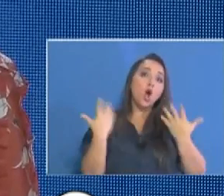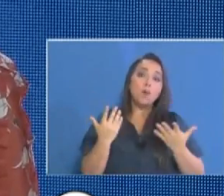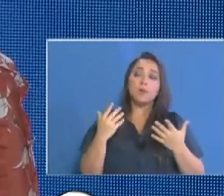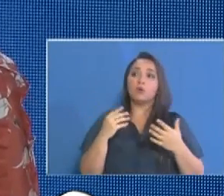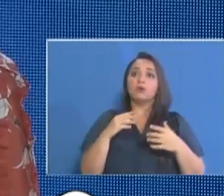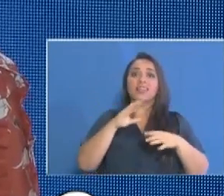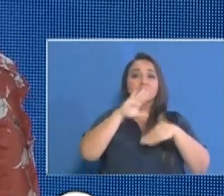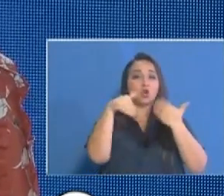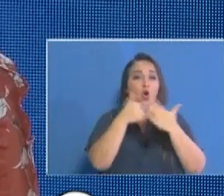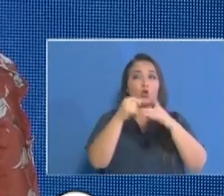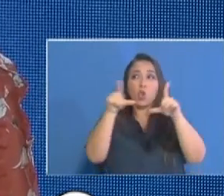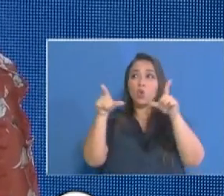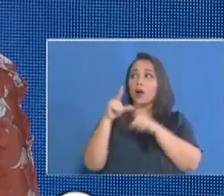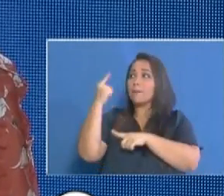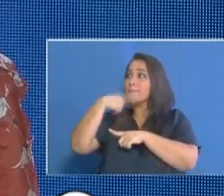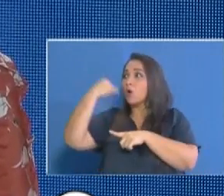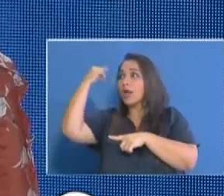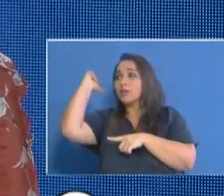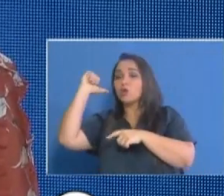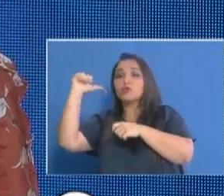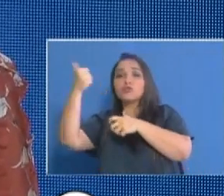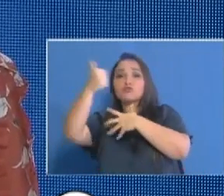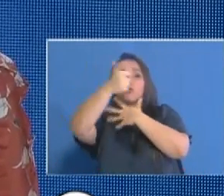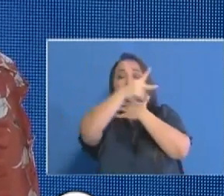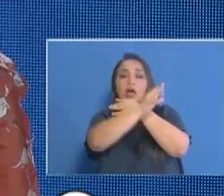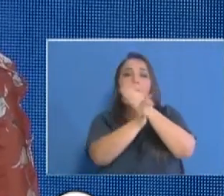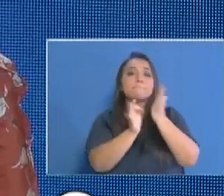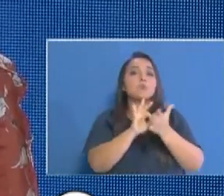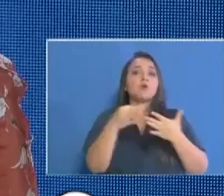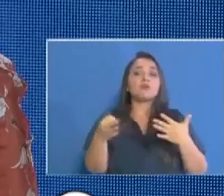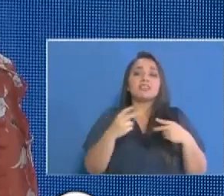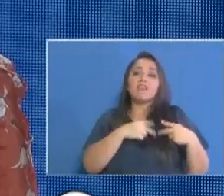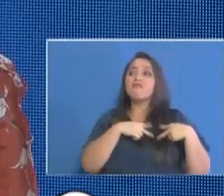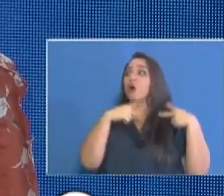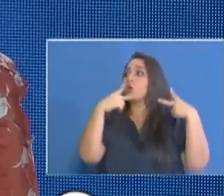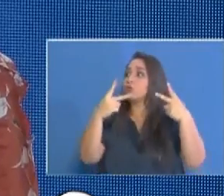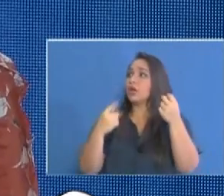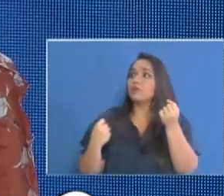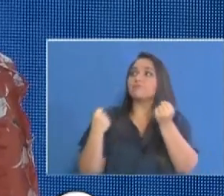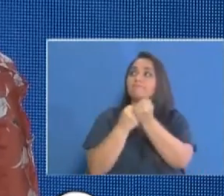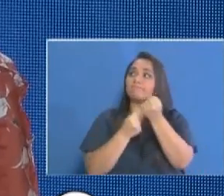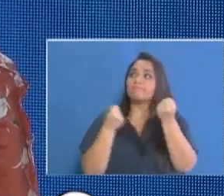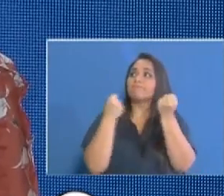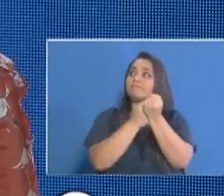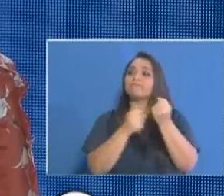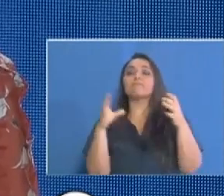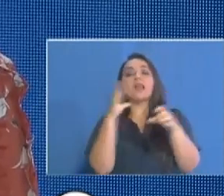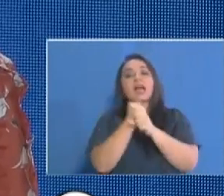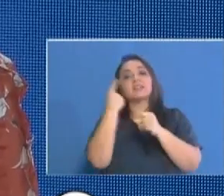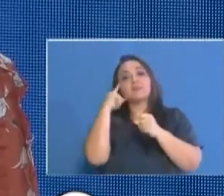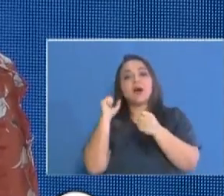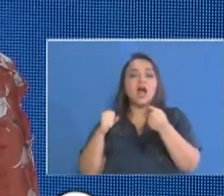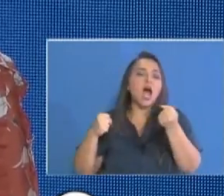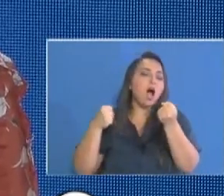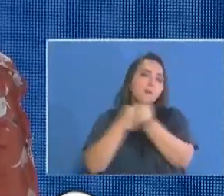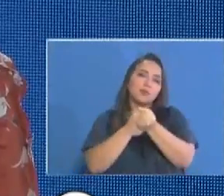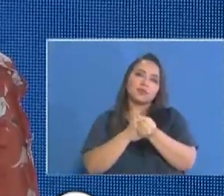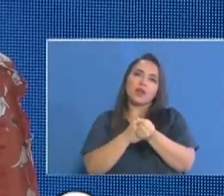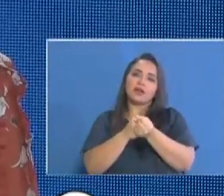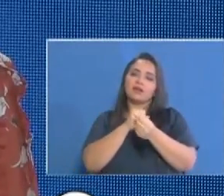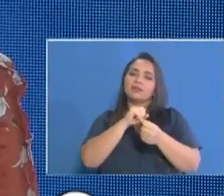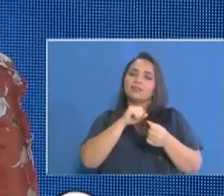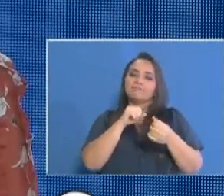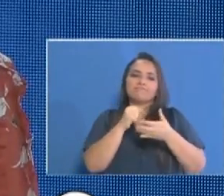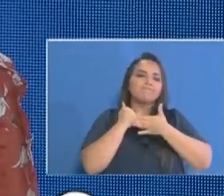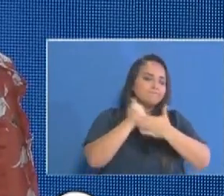nivel nacional en Bocas del Toro y otras provincias el aporte que los voluntarios están realizando en esa contribución solidaria para